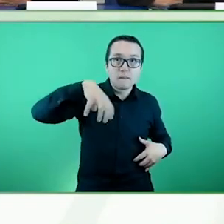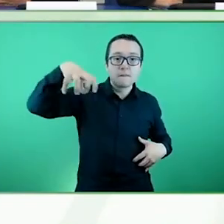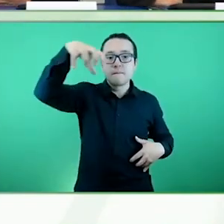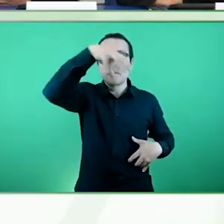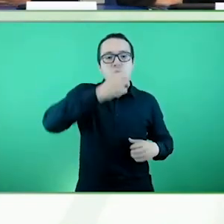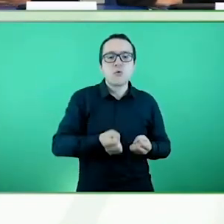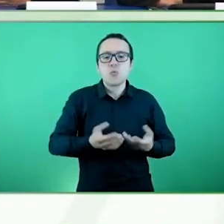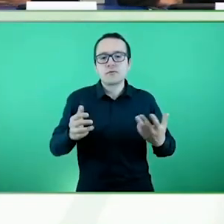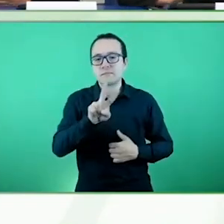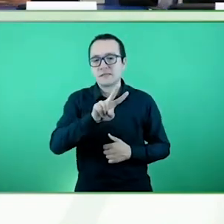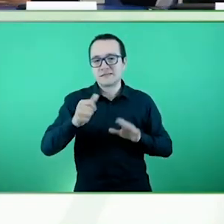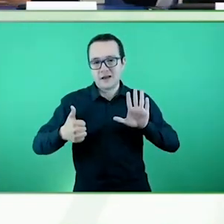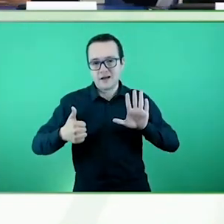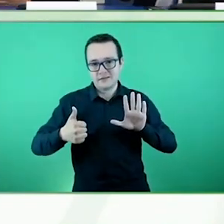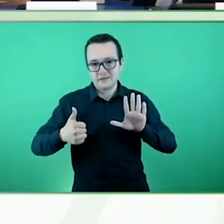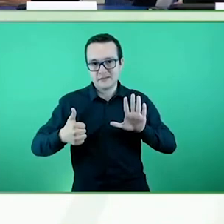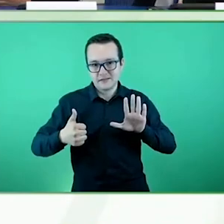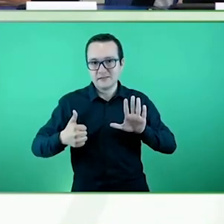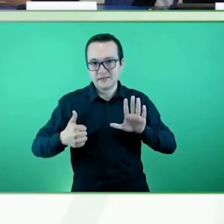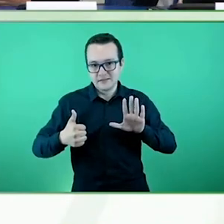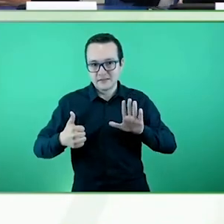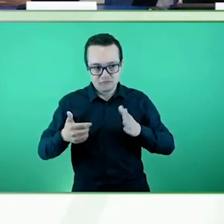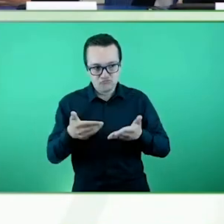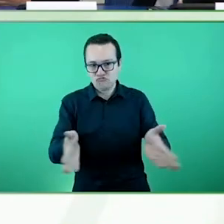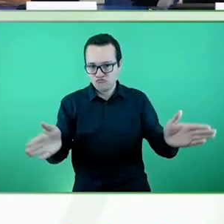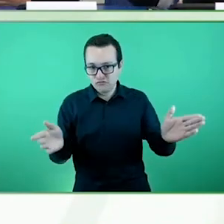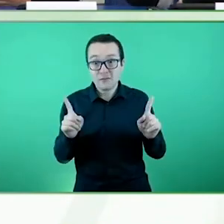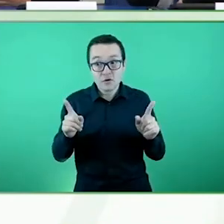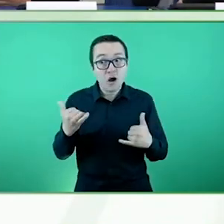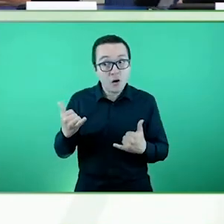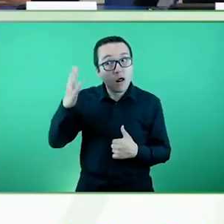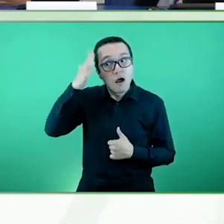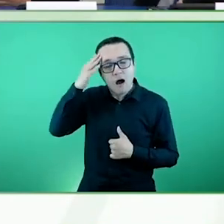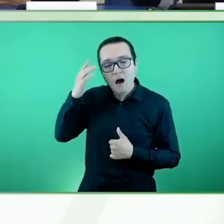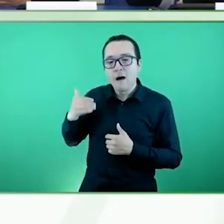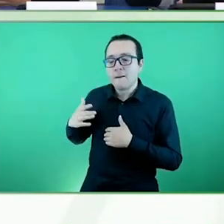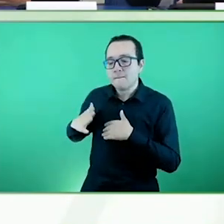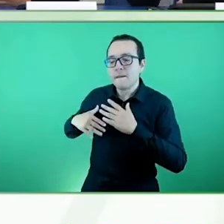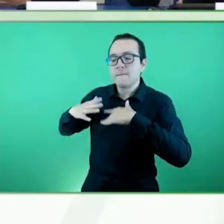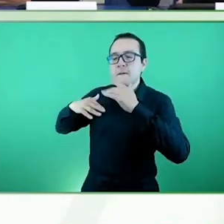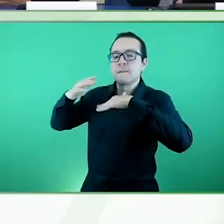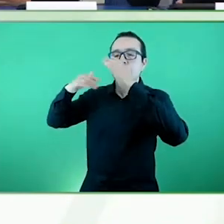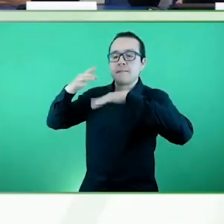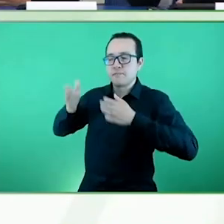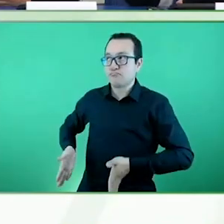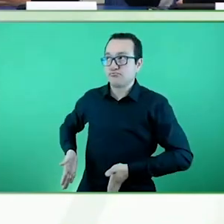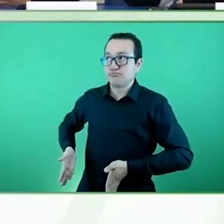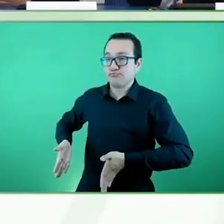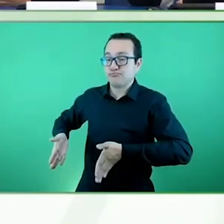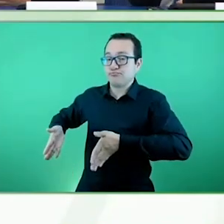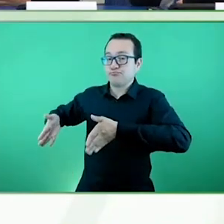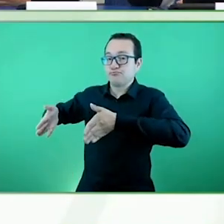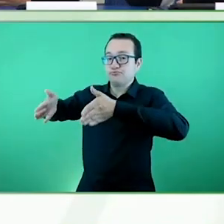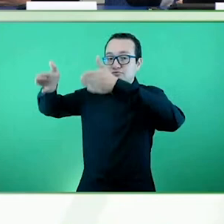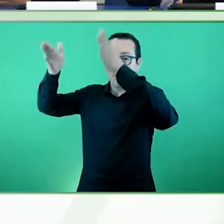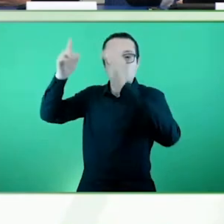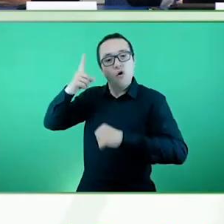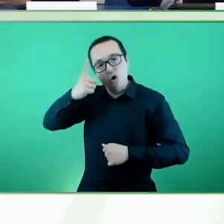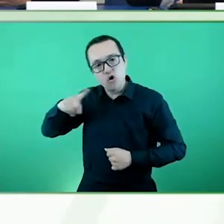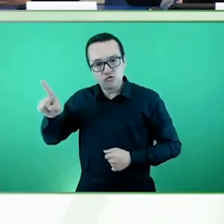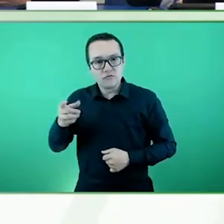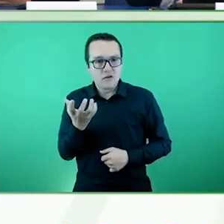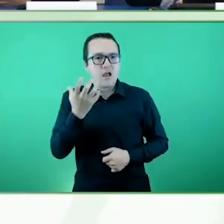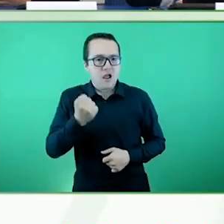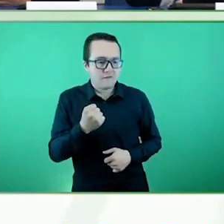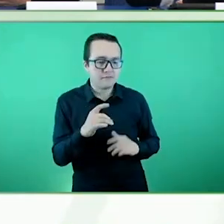otra fase. Como os comentaba, pues hay un dormitorio con una o dos camas, hay rail para